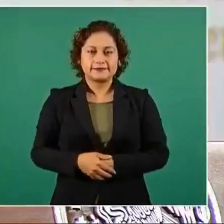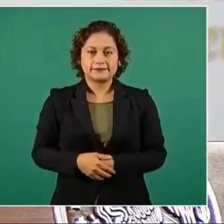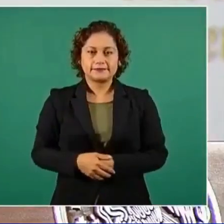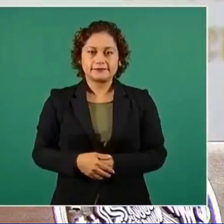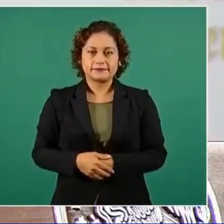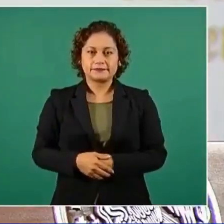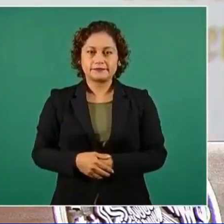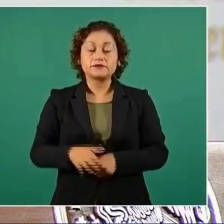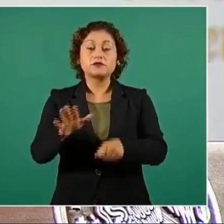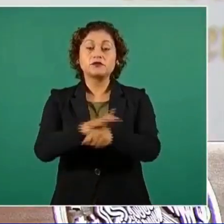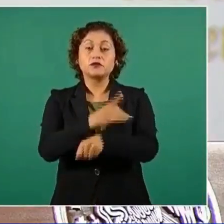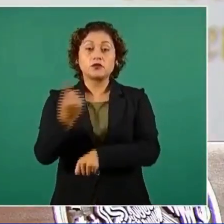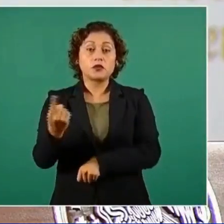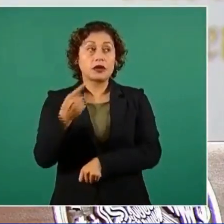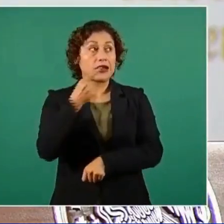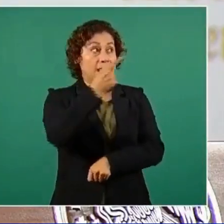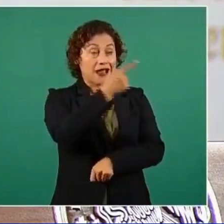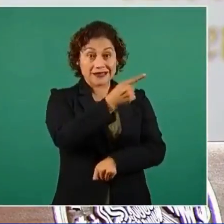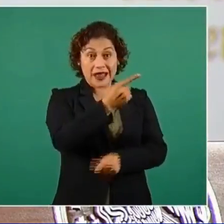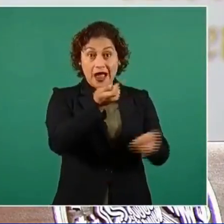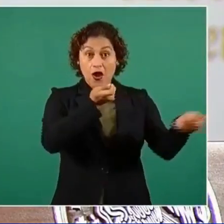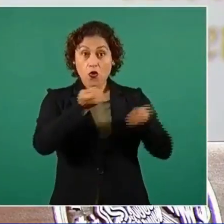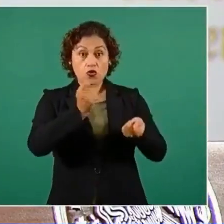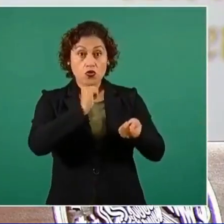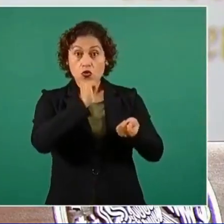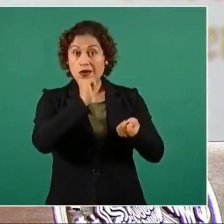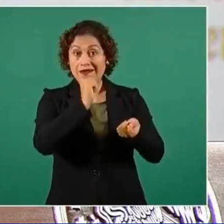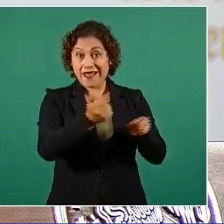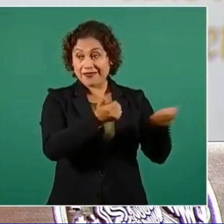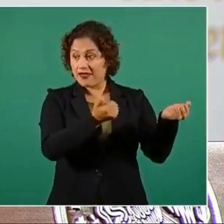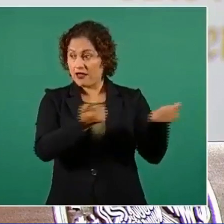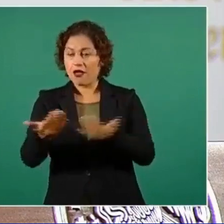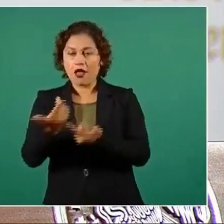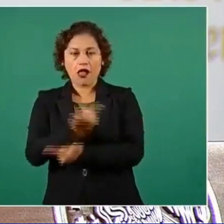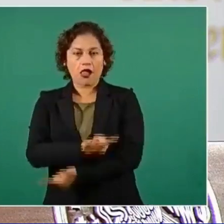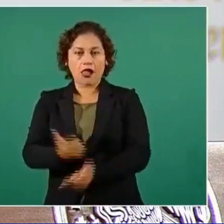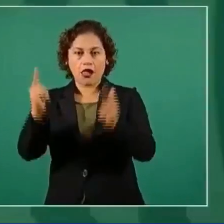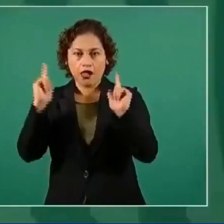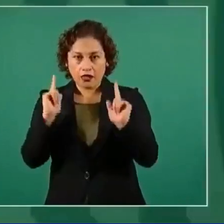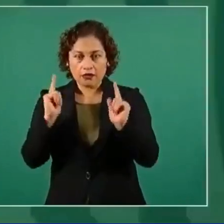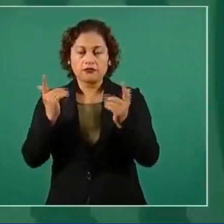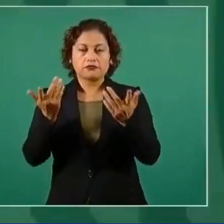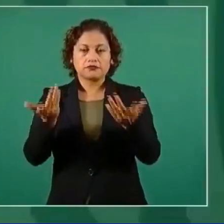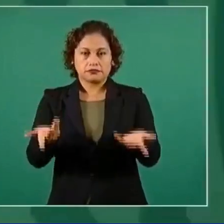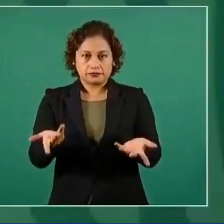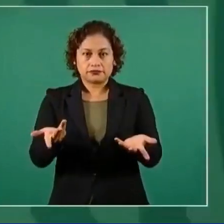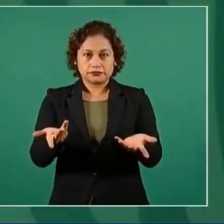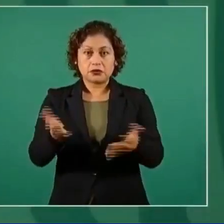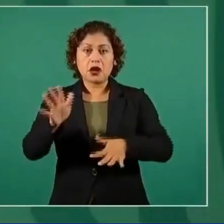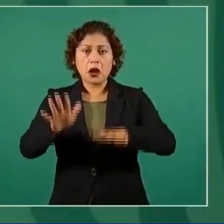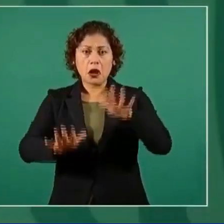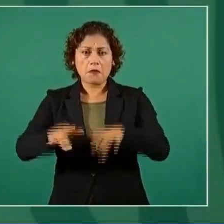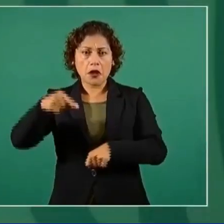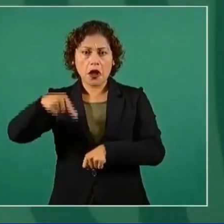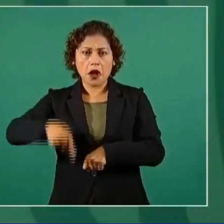limitación, ningún control, entonces compran hasta por internet.